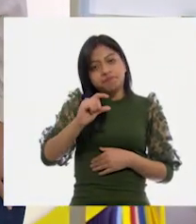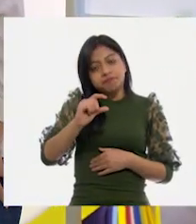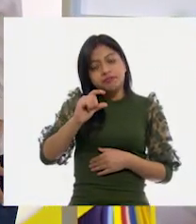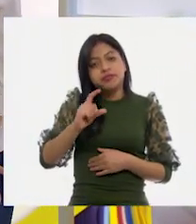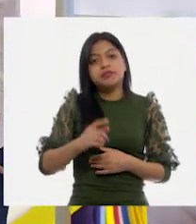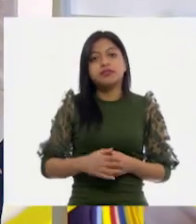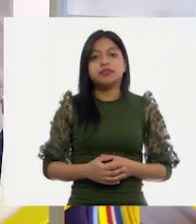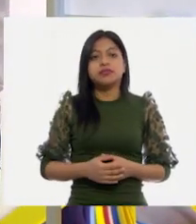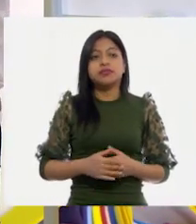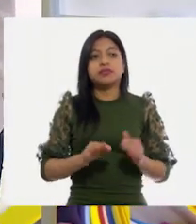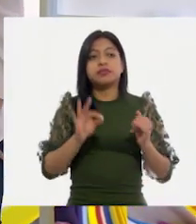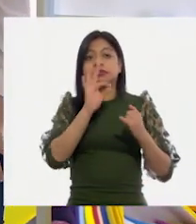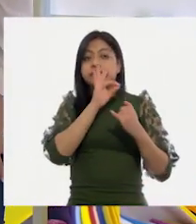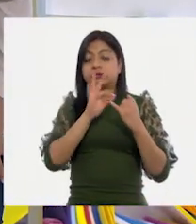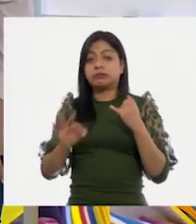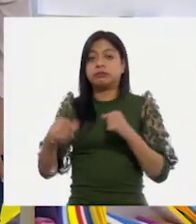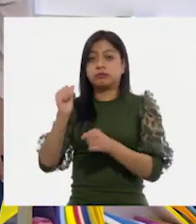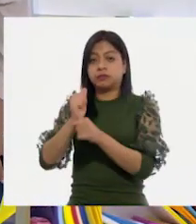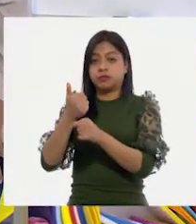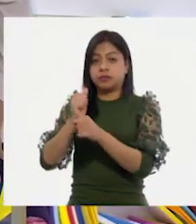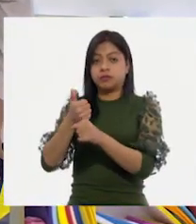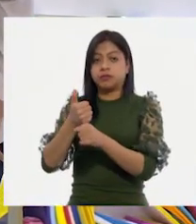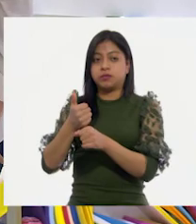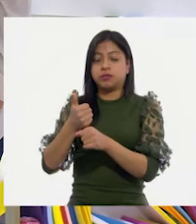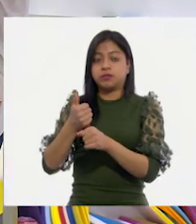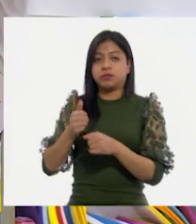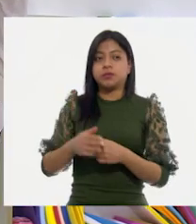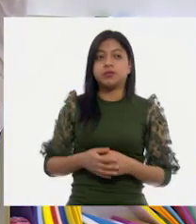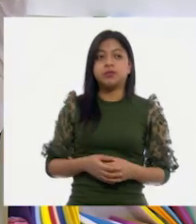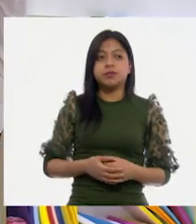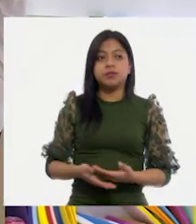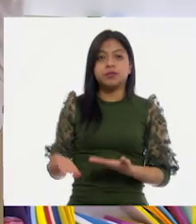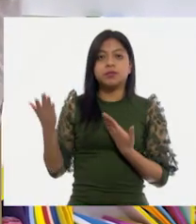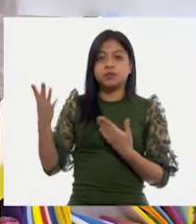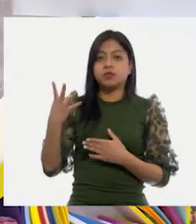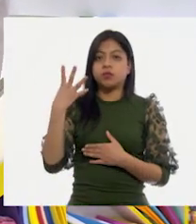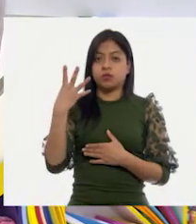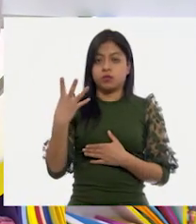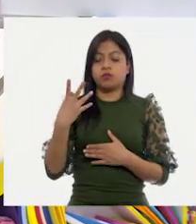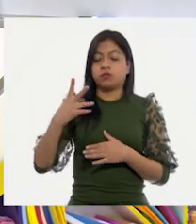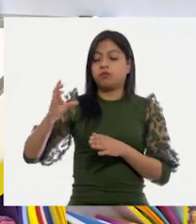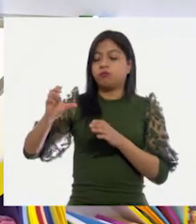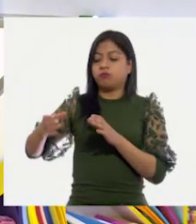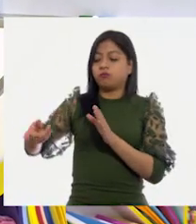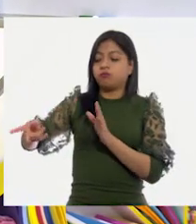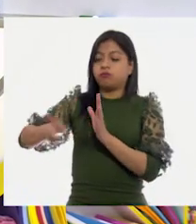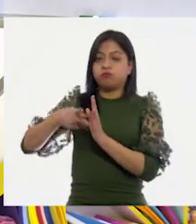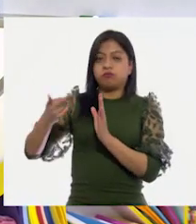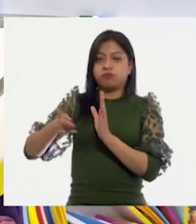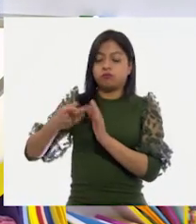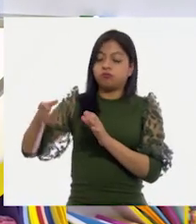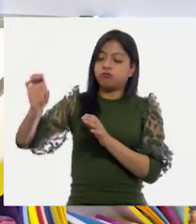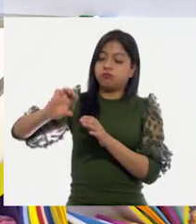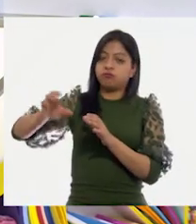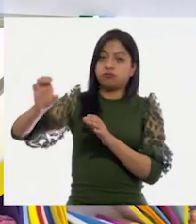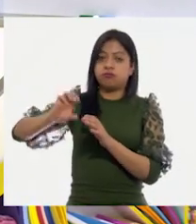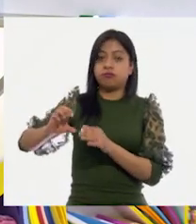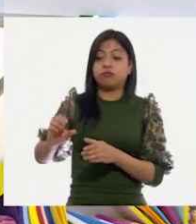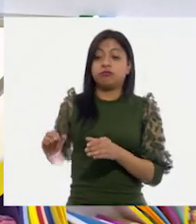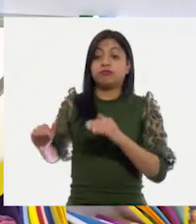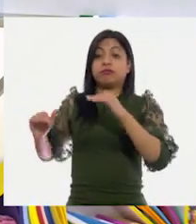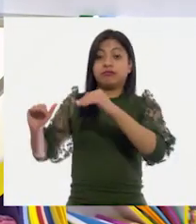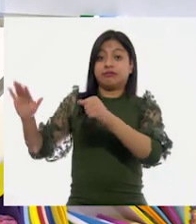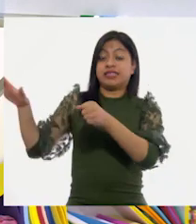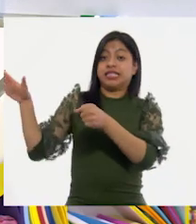Y la última botella, utilizamos cuatro vasos para poderla llenar, aunque no llegó hasta arriba,